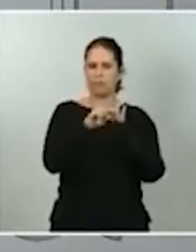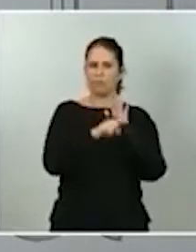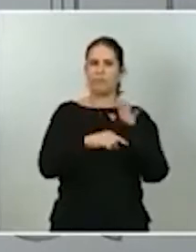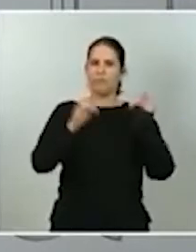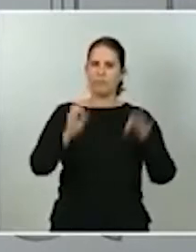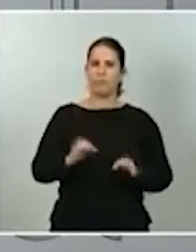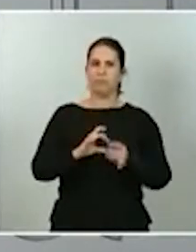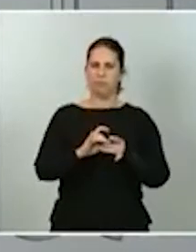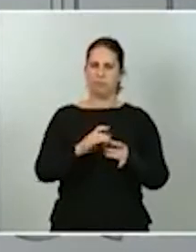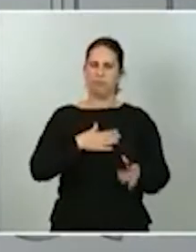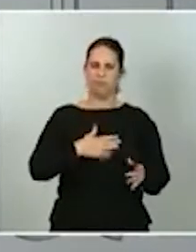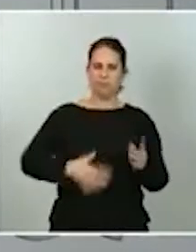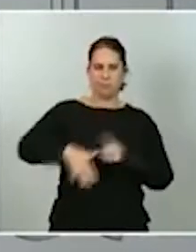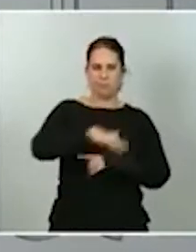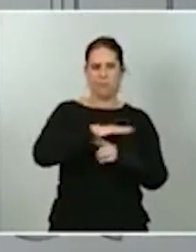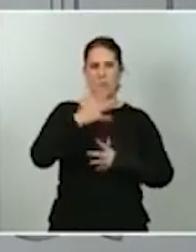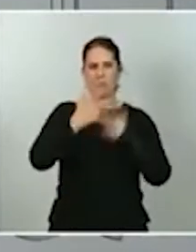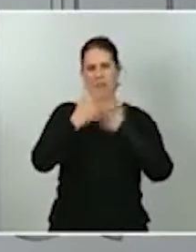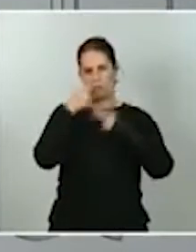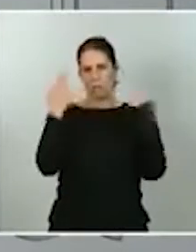marco de Administraciones Públicas.